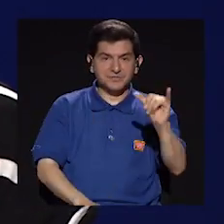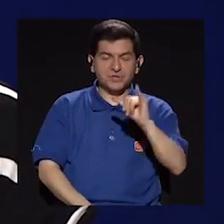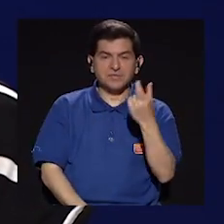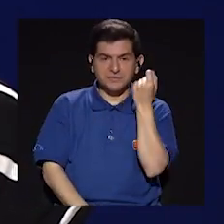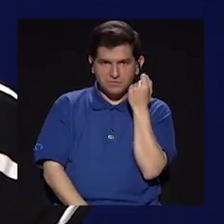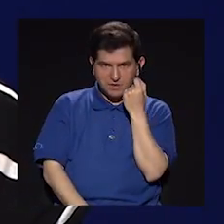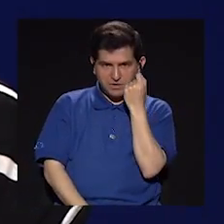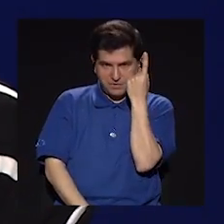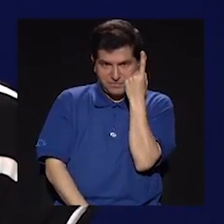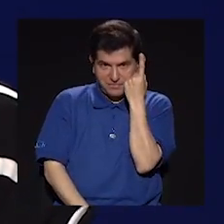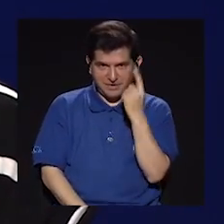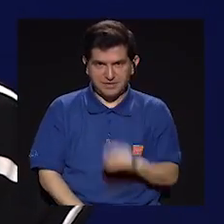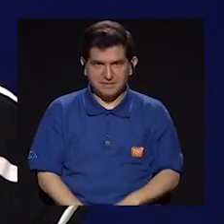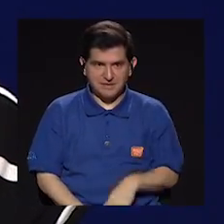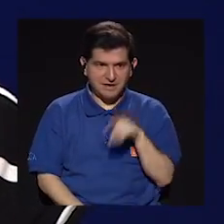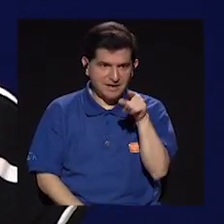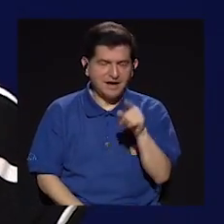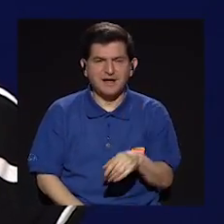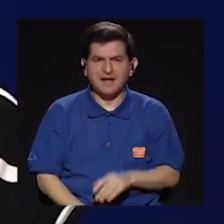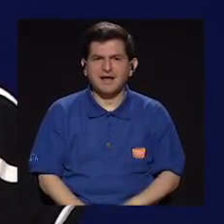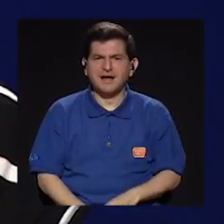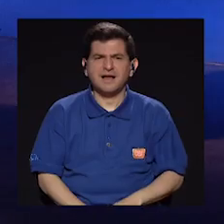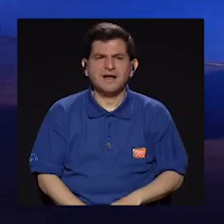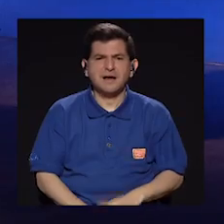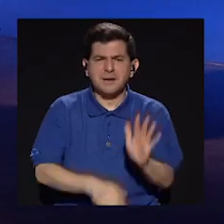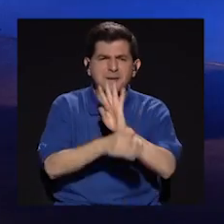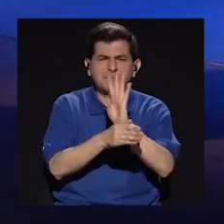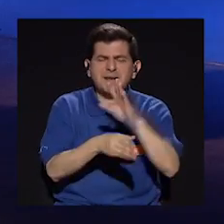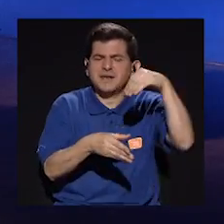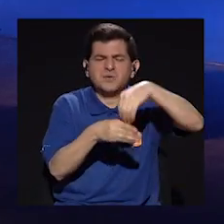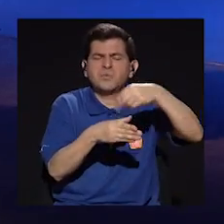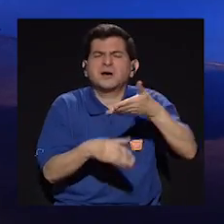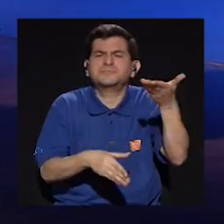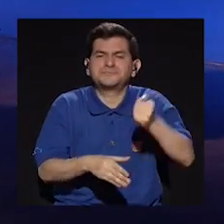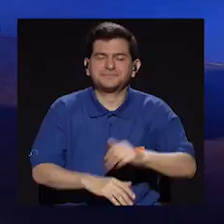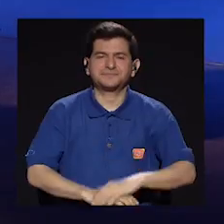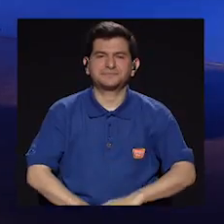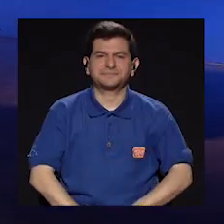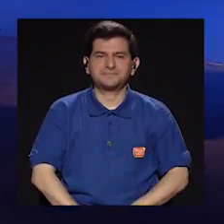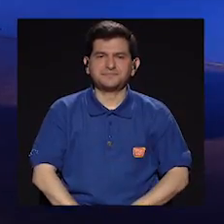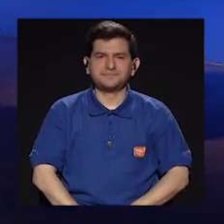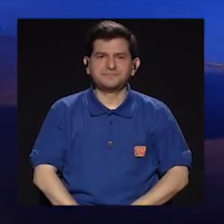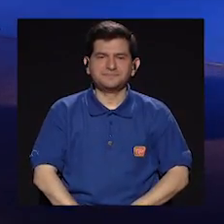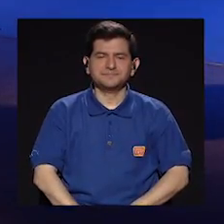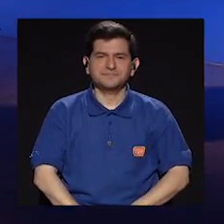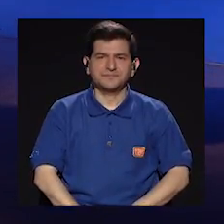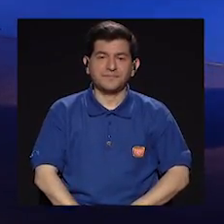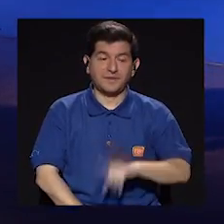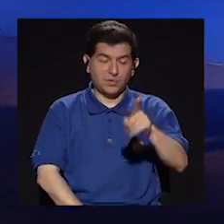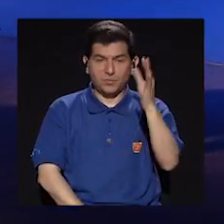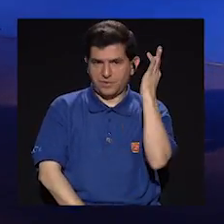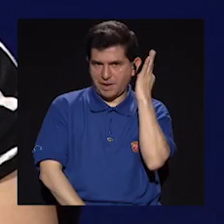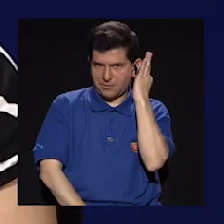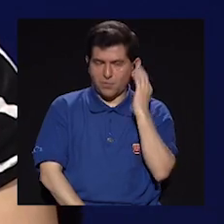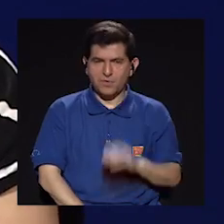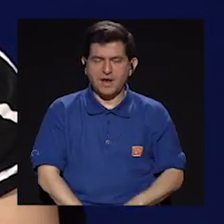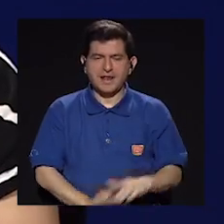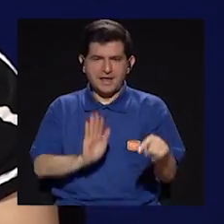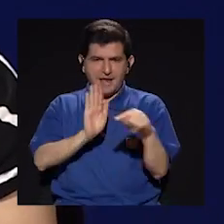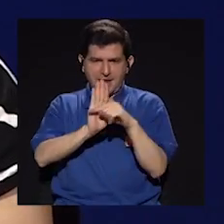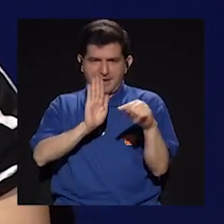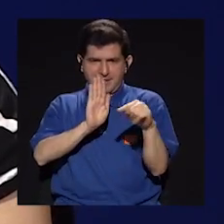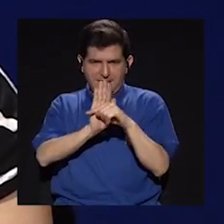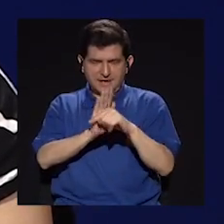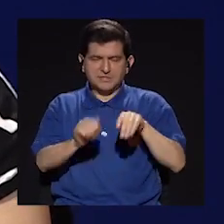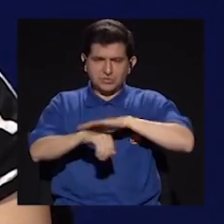público pueda entender más de qué va. Sí. Bueno, es una chica que